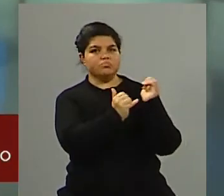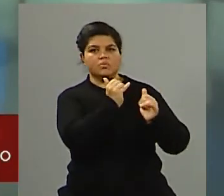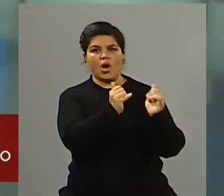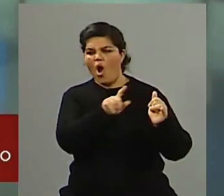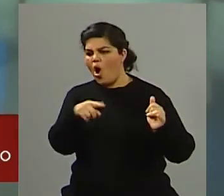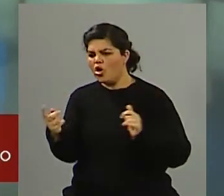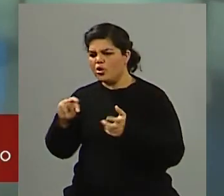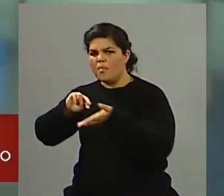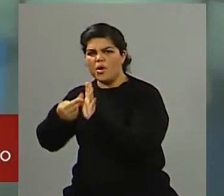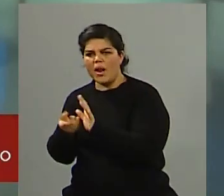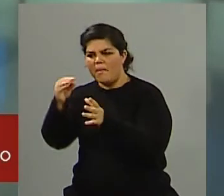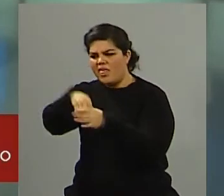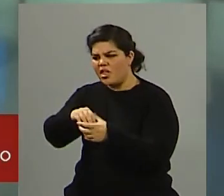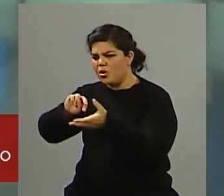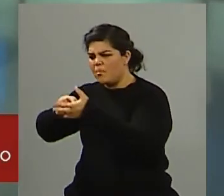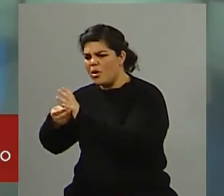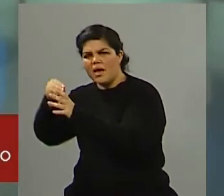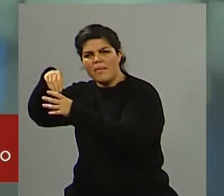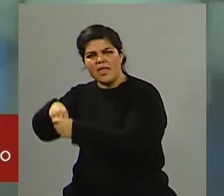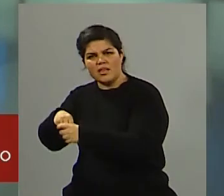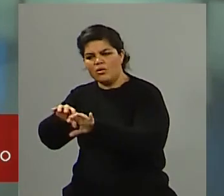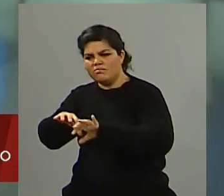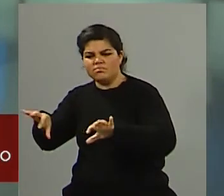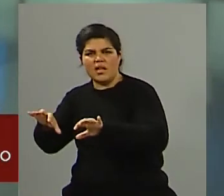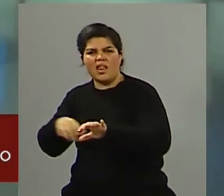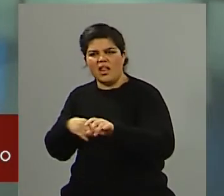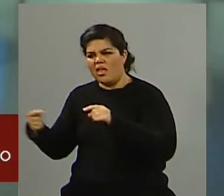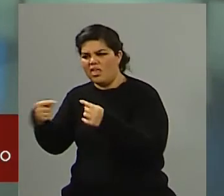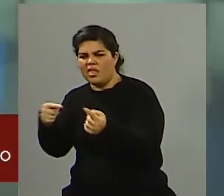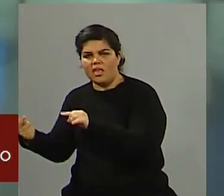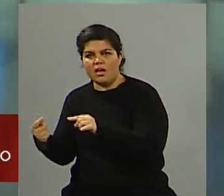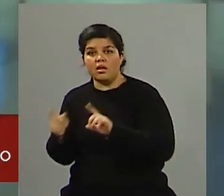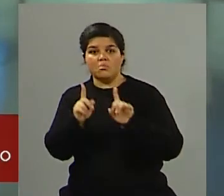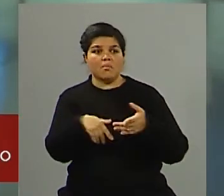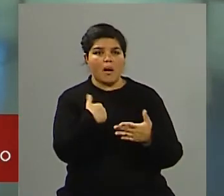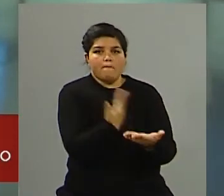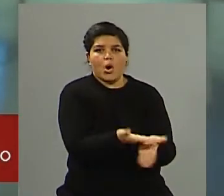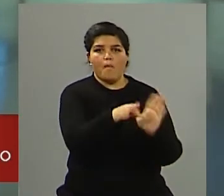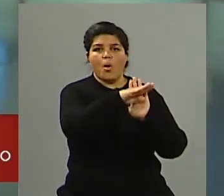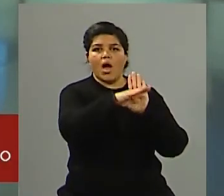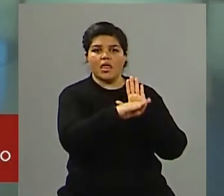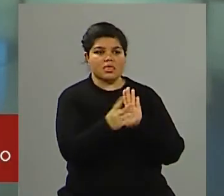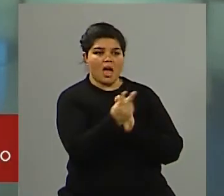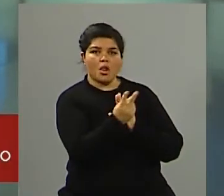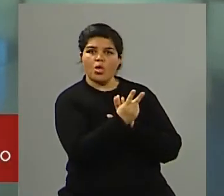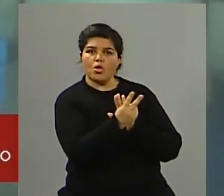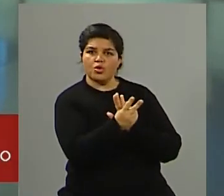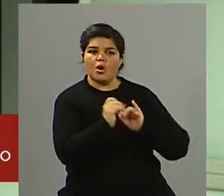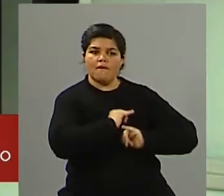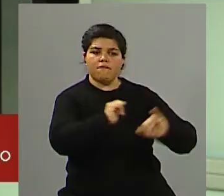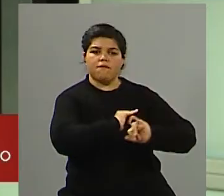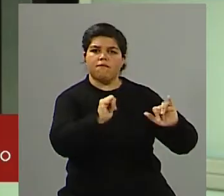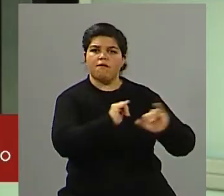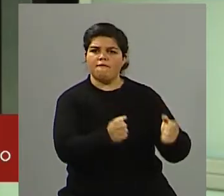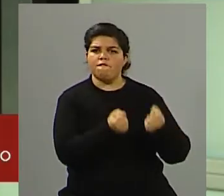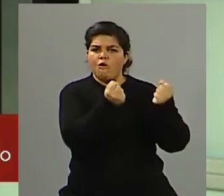políticas, teniendo que contestar atrás de cada una de las propuestas de París y Hidardo que han venido transmitiendo todo este tiempo de campaña. ¿Cuáles son los objetivos